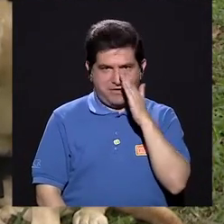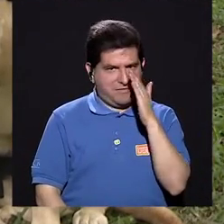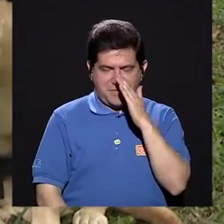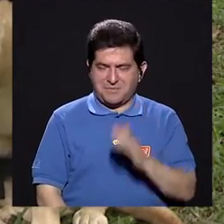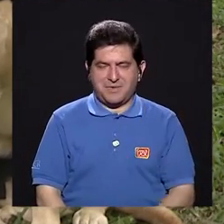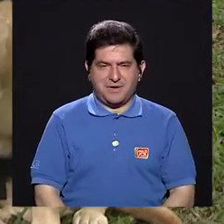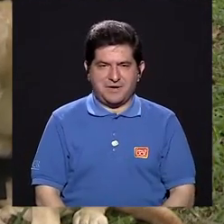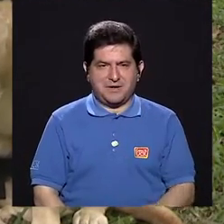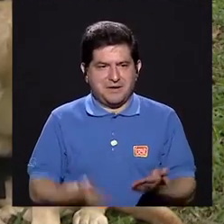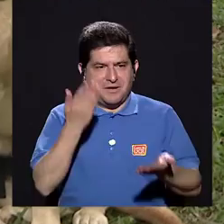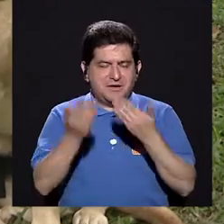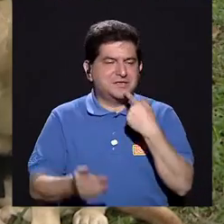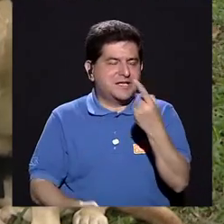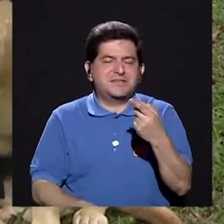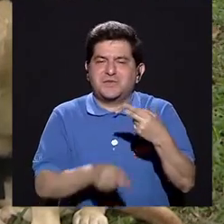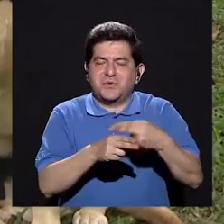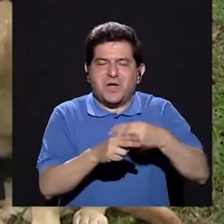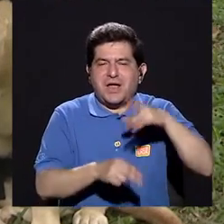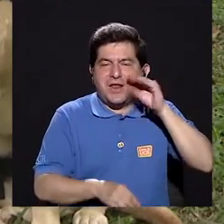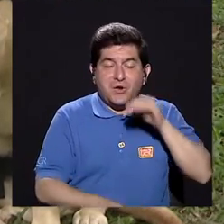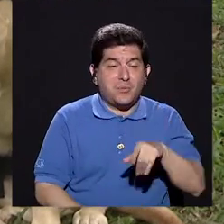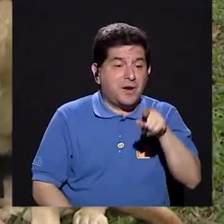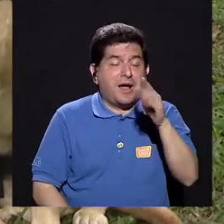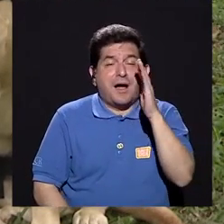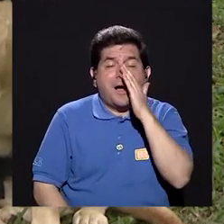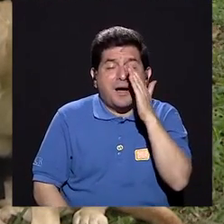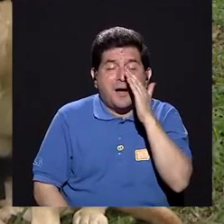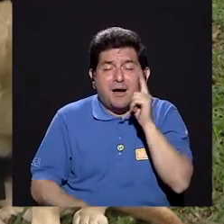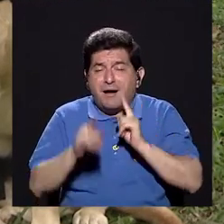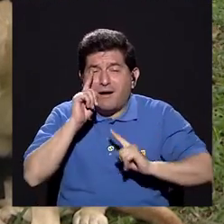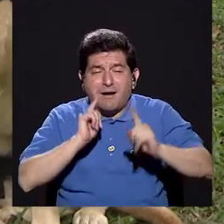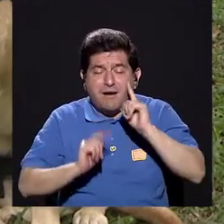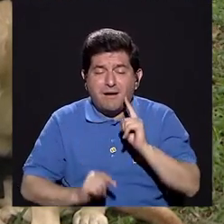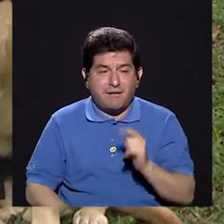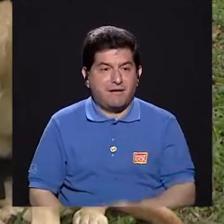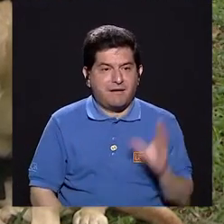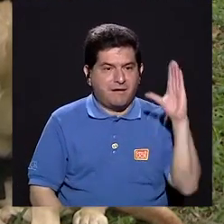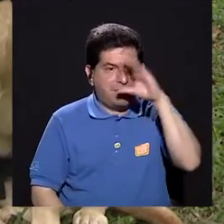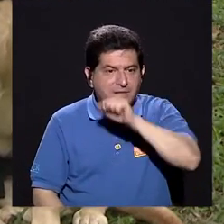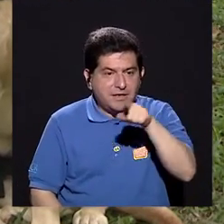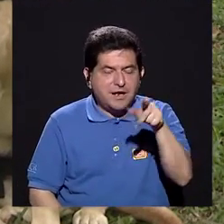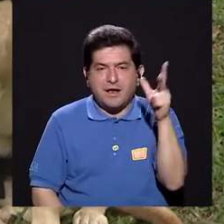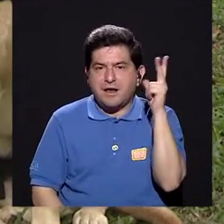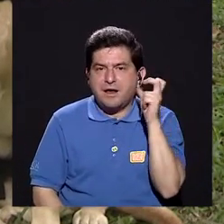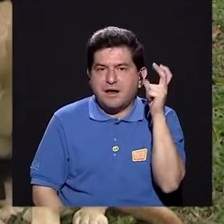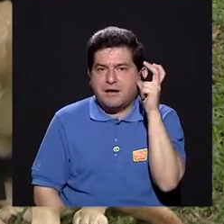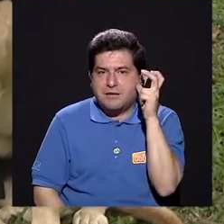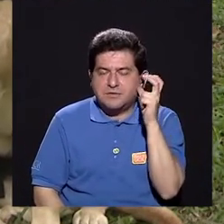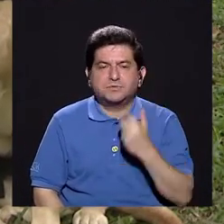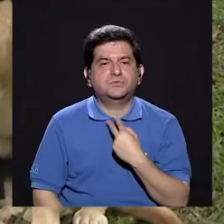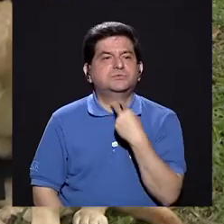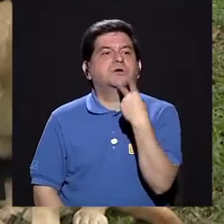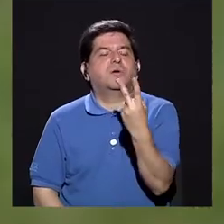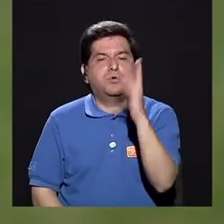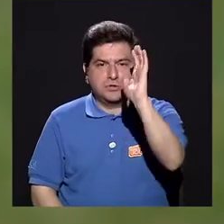sino Paco, Oso, y ver a esa mamá llorando porque es la primera vez que le escucha su voz.